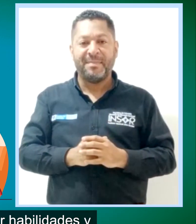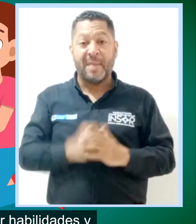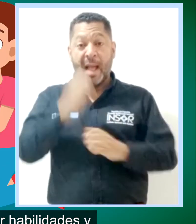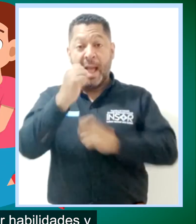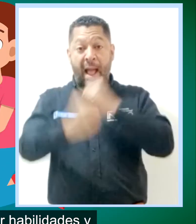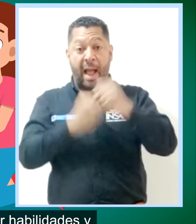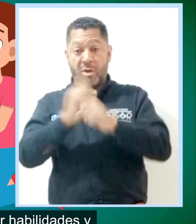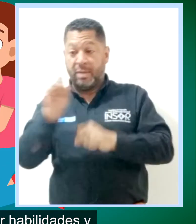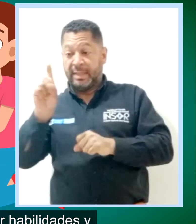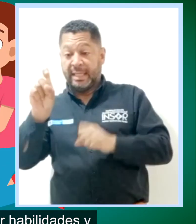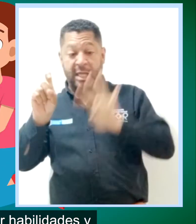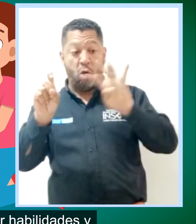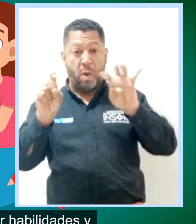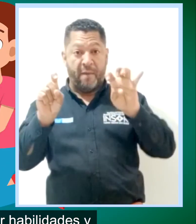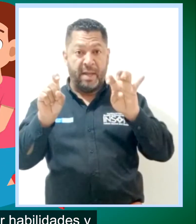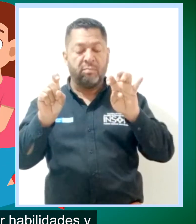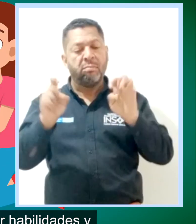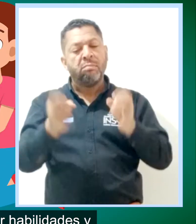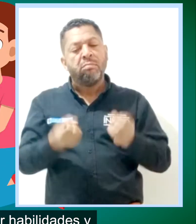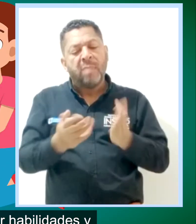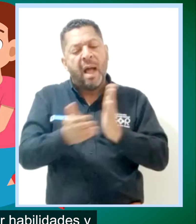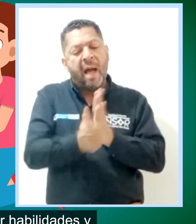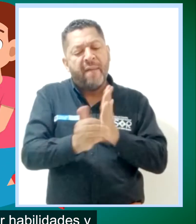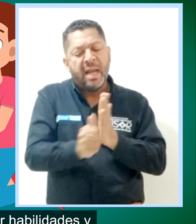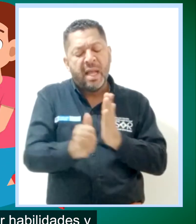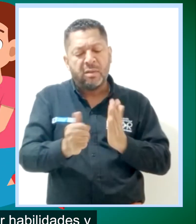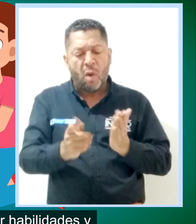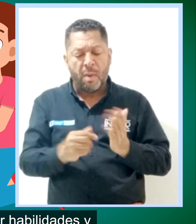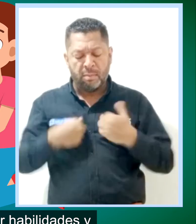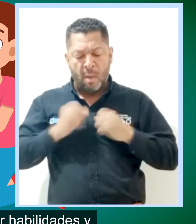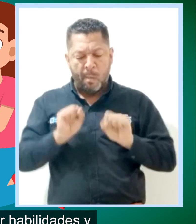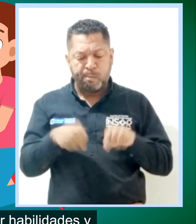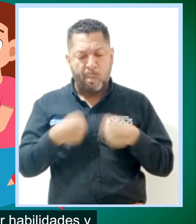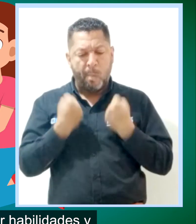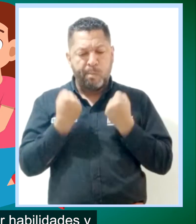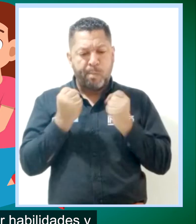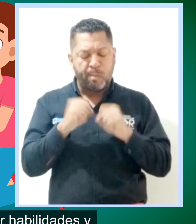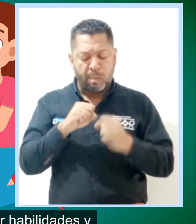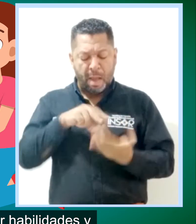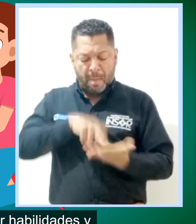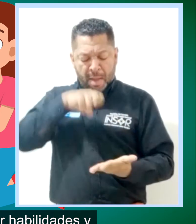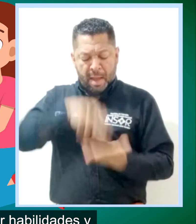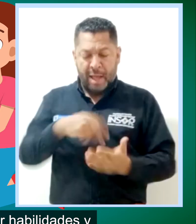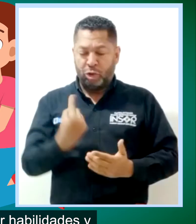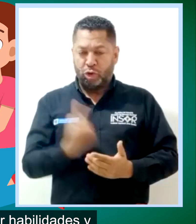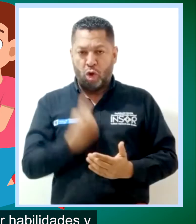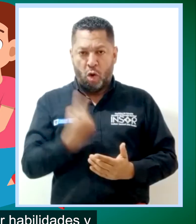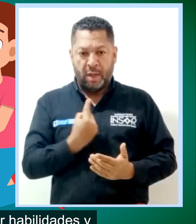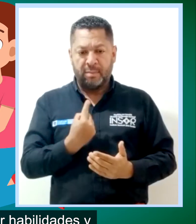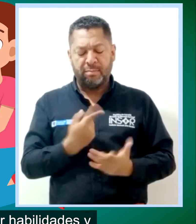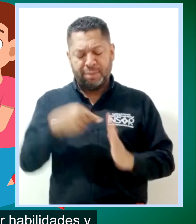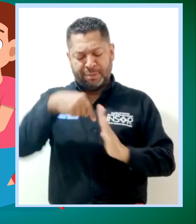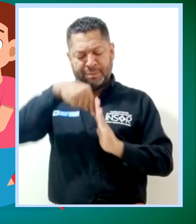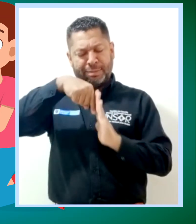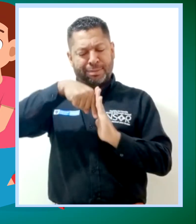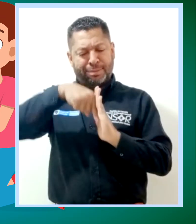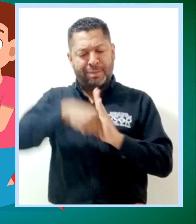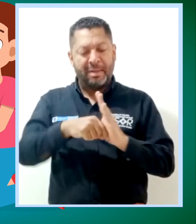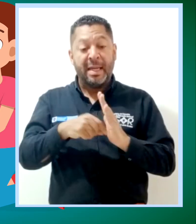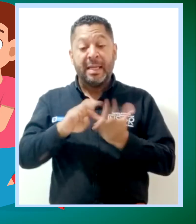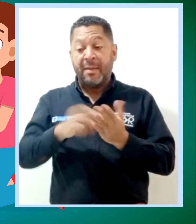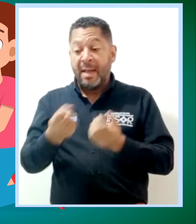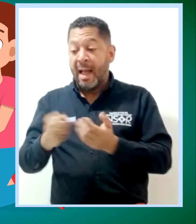Entre los 6 a 9 años, reforzar habilidades y destrezas motoras básicas, individuales,